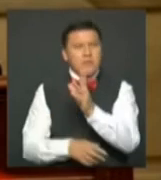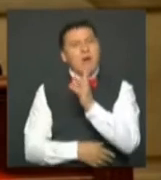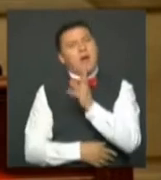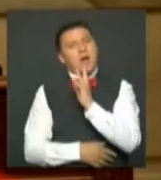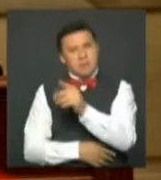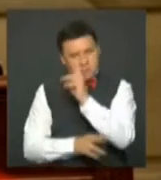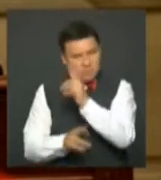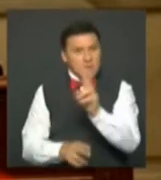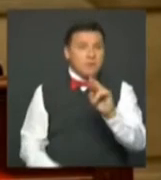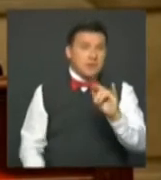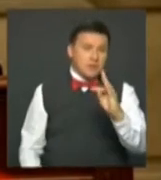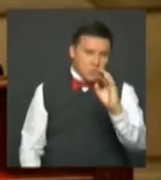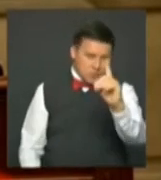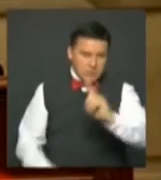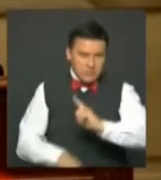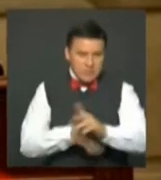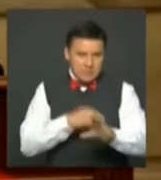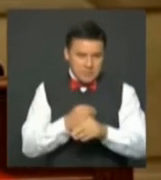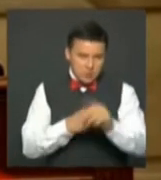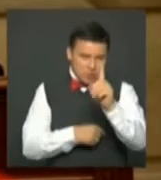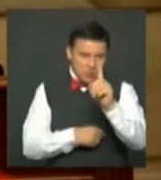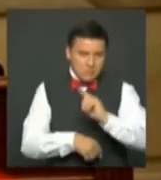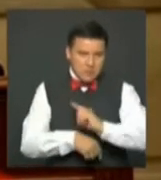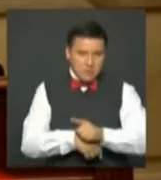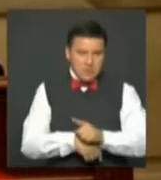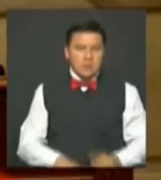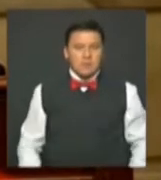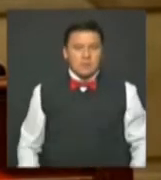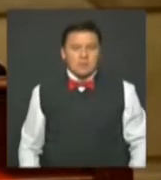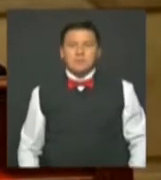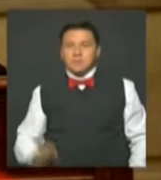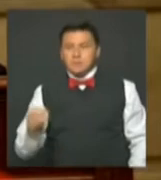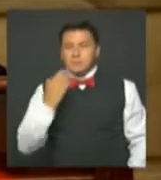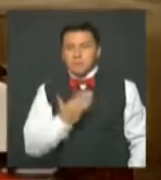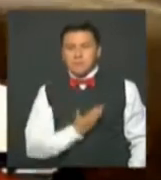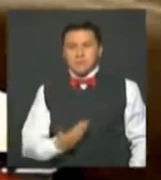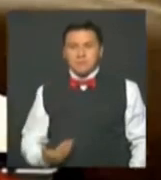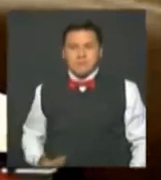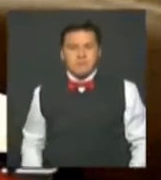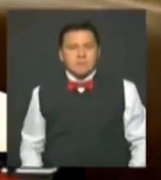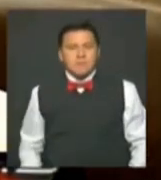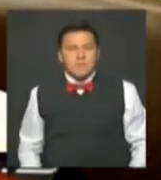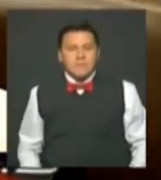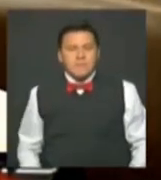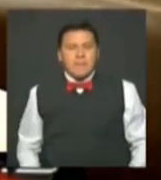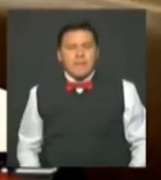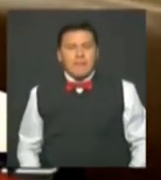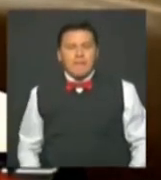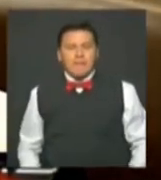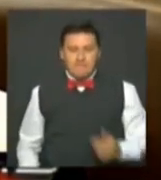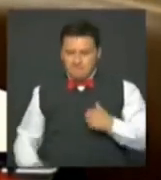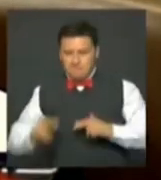Representante Víctor, un minuto más para el uso. Muchas gracias, señor presidente. Permitir, señor presidente, que